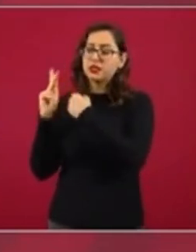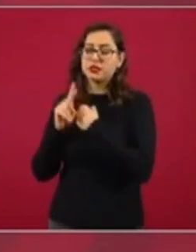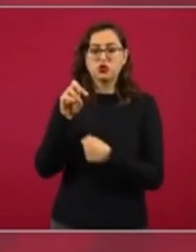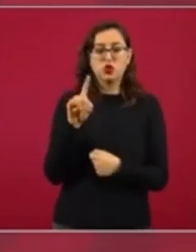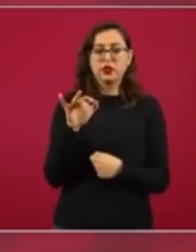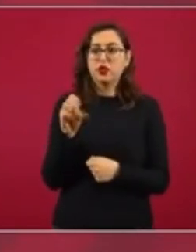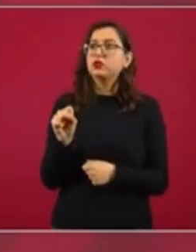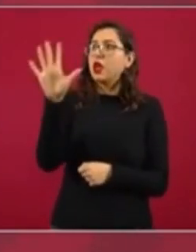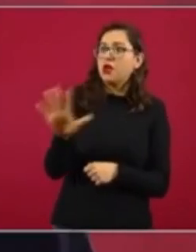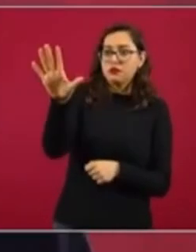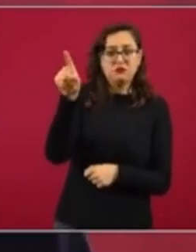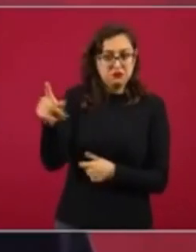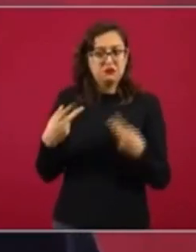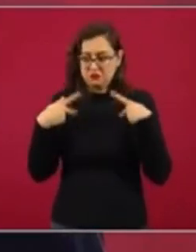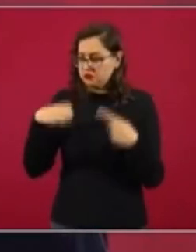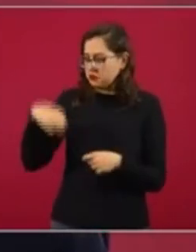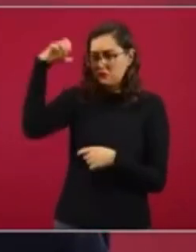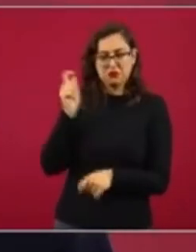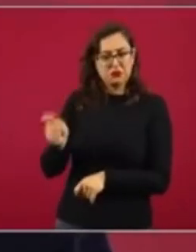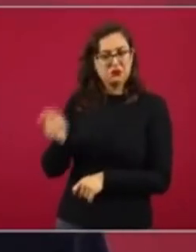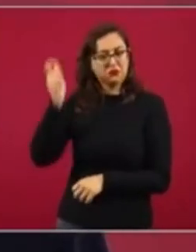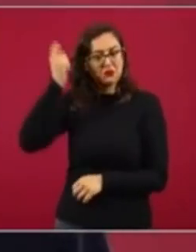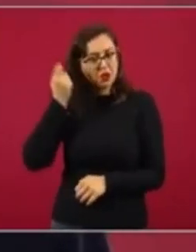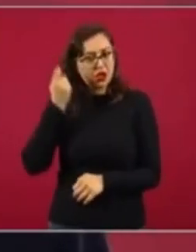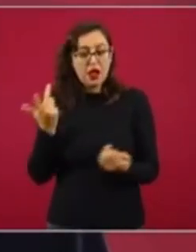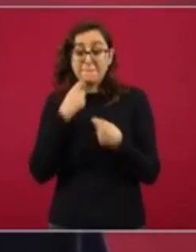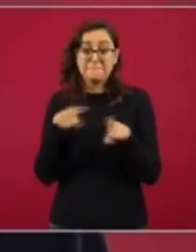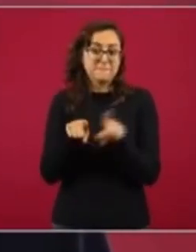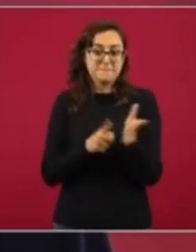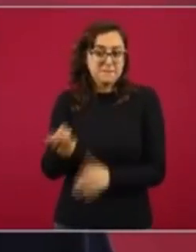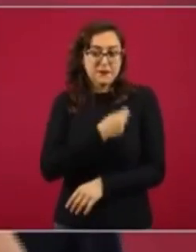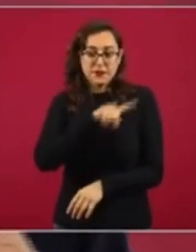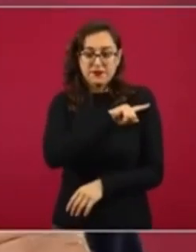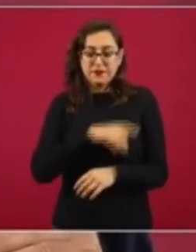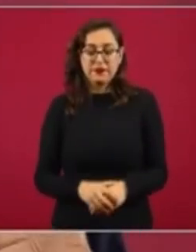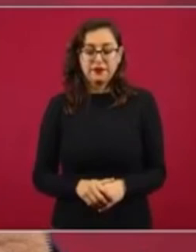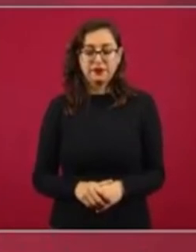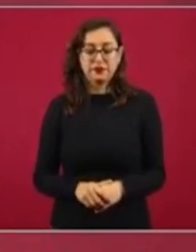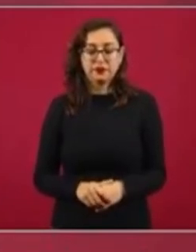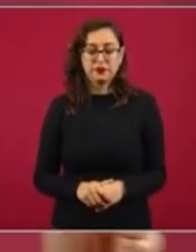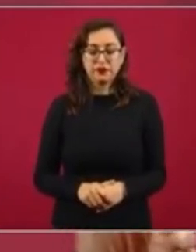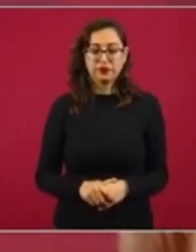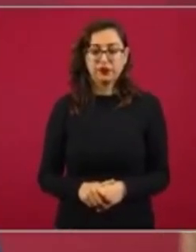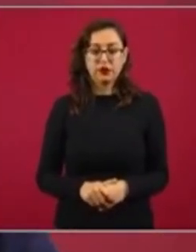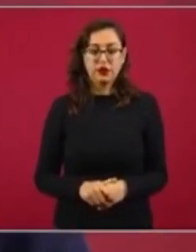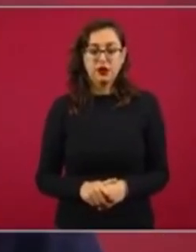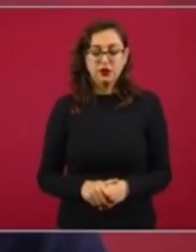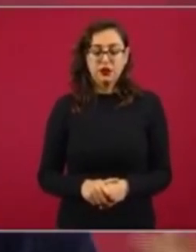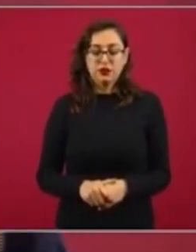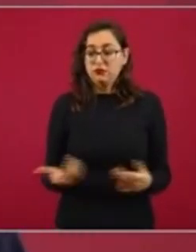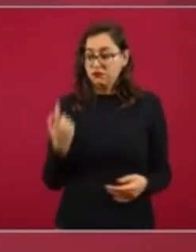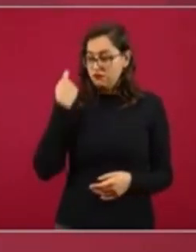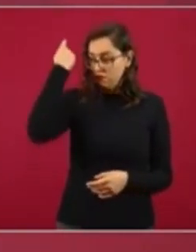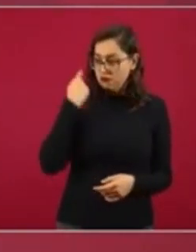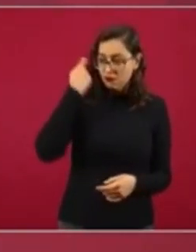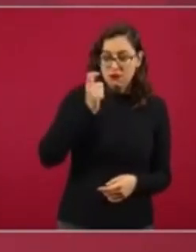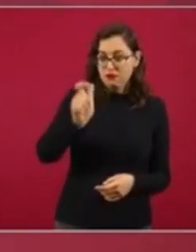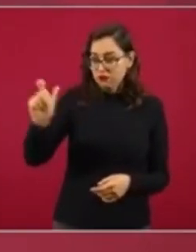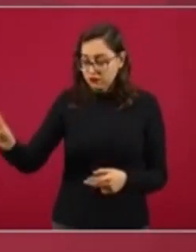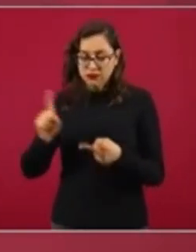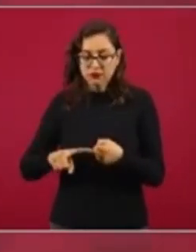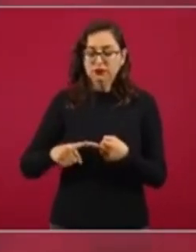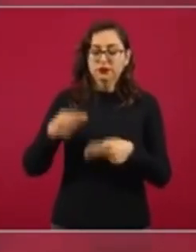establecido el Estado del Bienestar. Y desde luego el derecho a la salud, o es la pensión y atención médica,